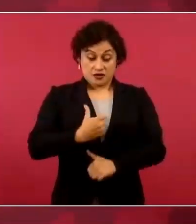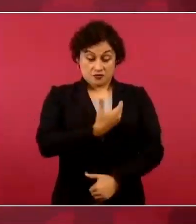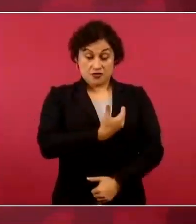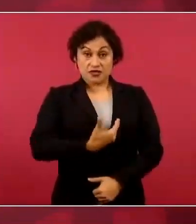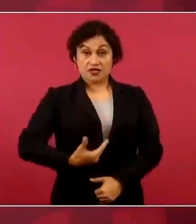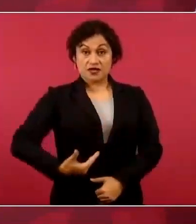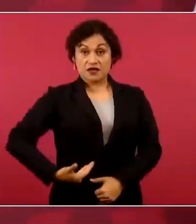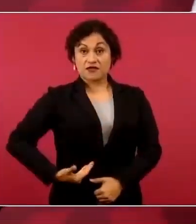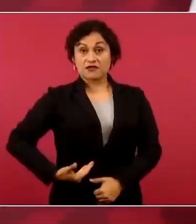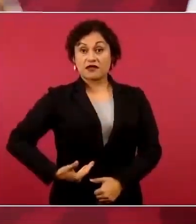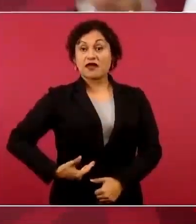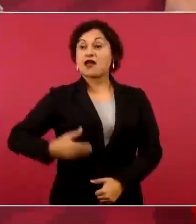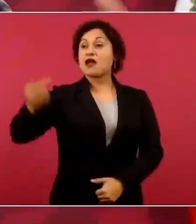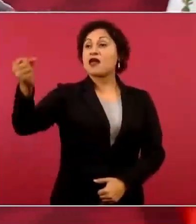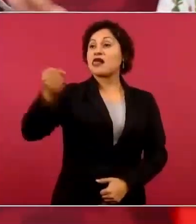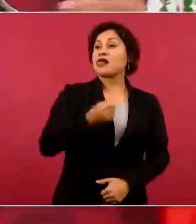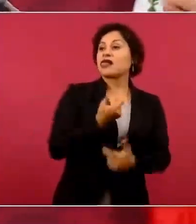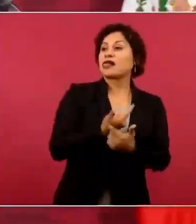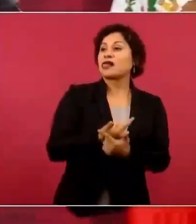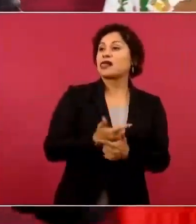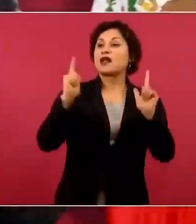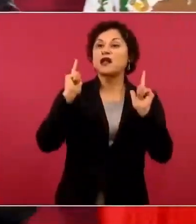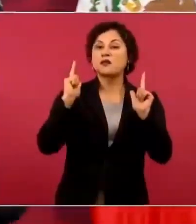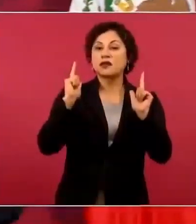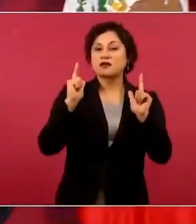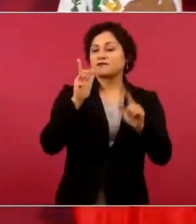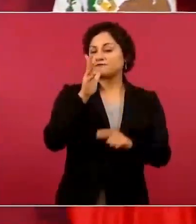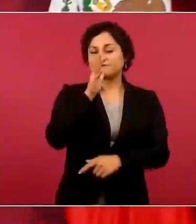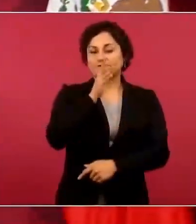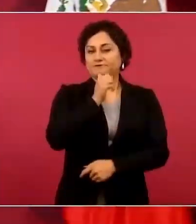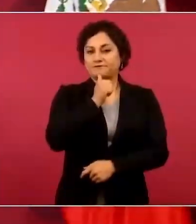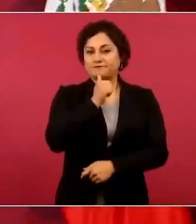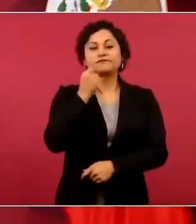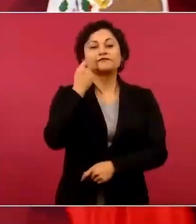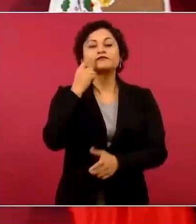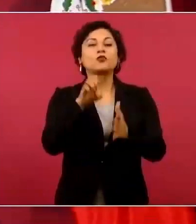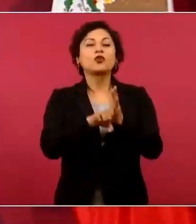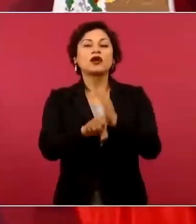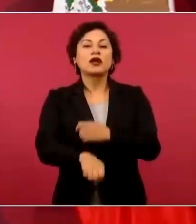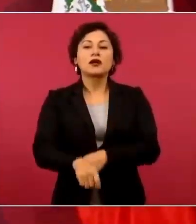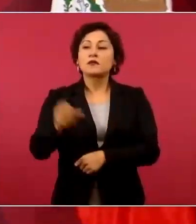No, es que es un actor muy famoso.